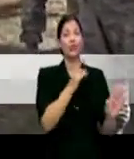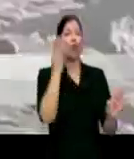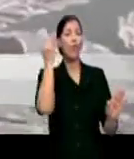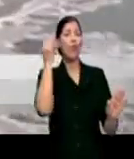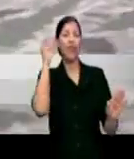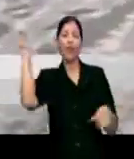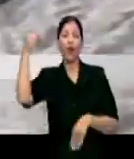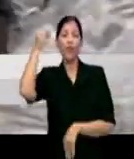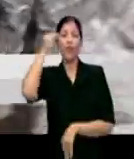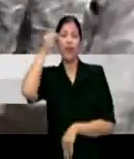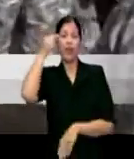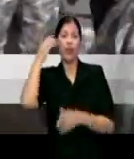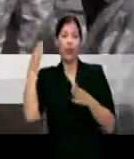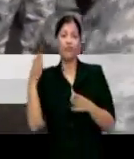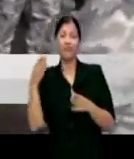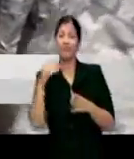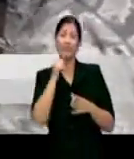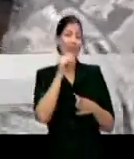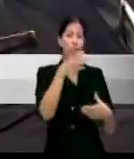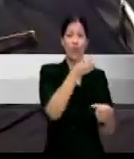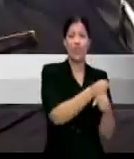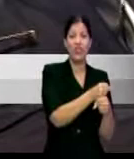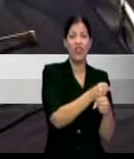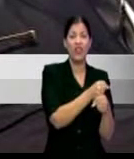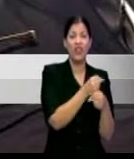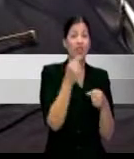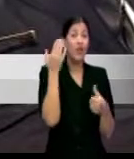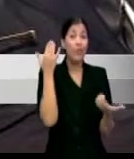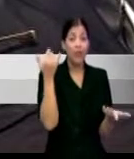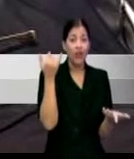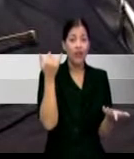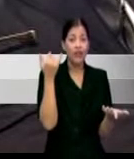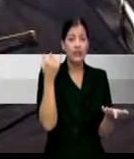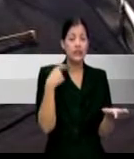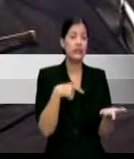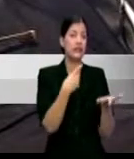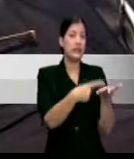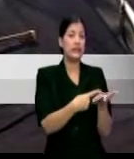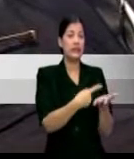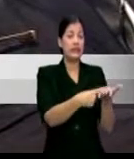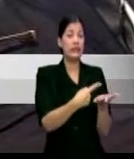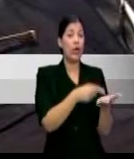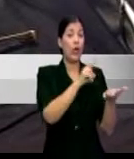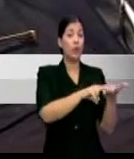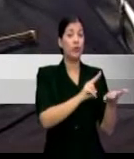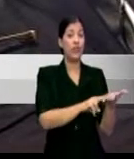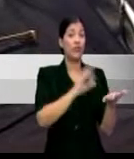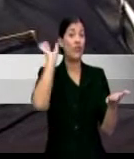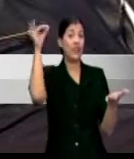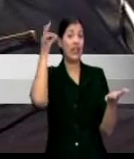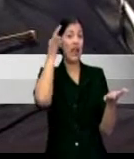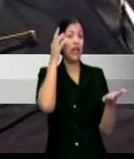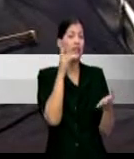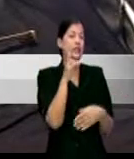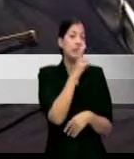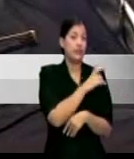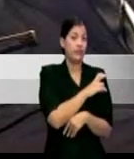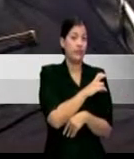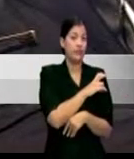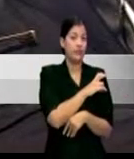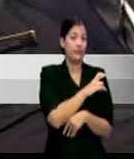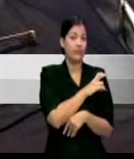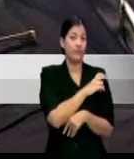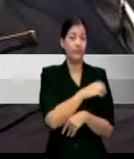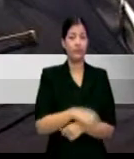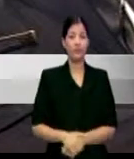confianza en él debido a una agria disputa en torno al presupuesto de la agencia y contratos con fondos federales así lo confirmó